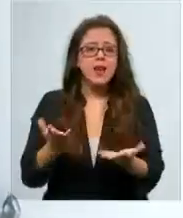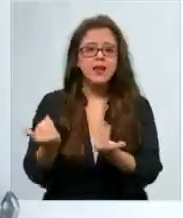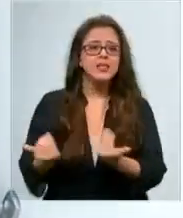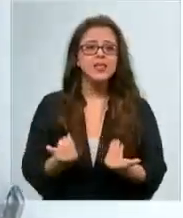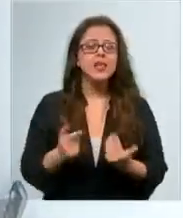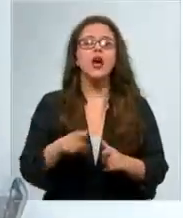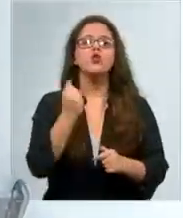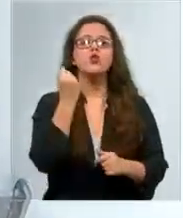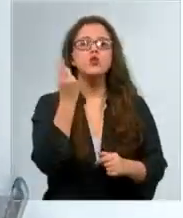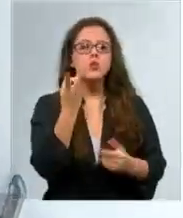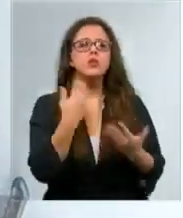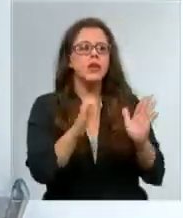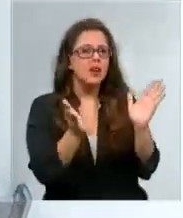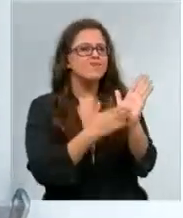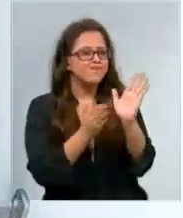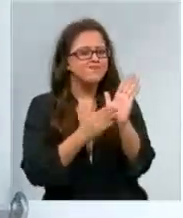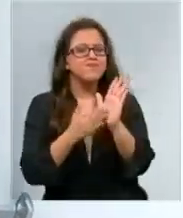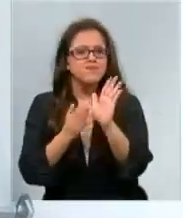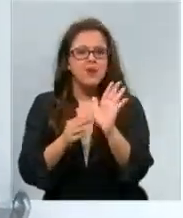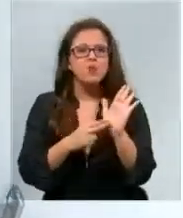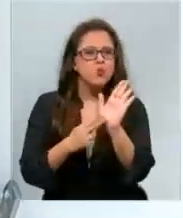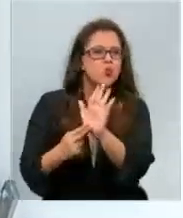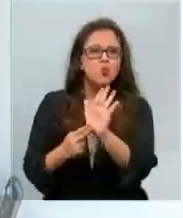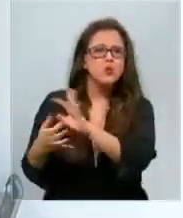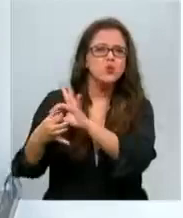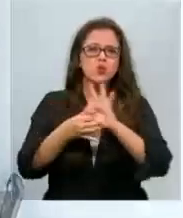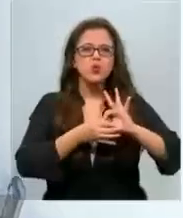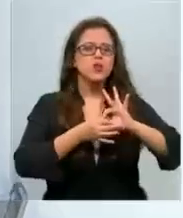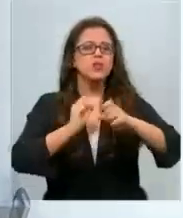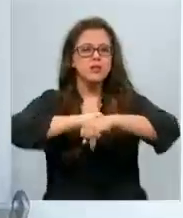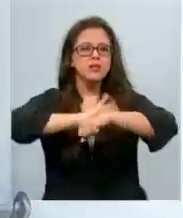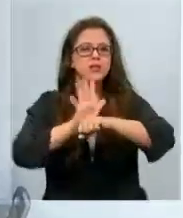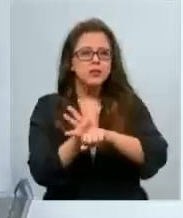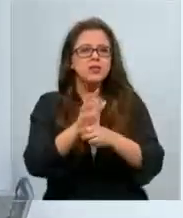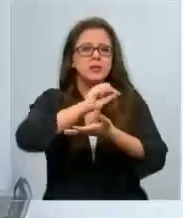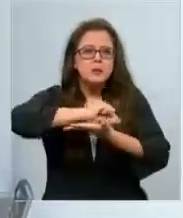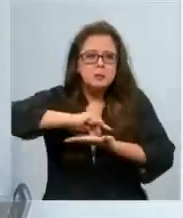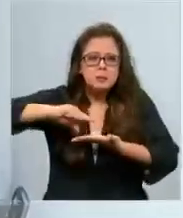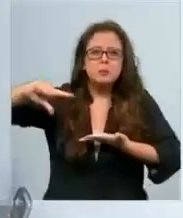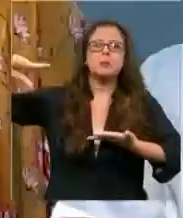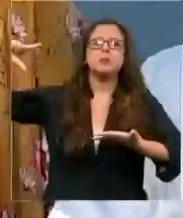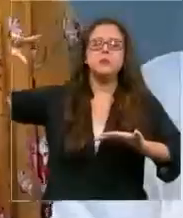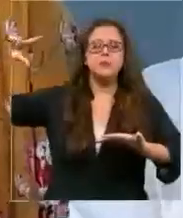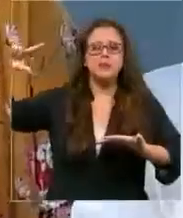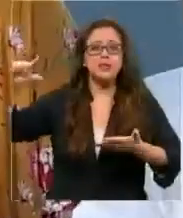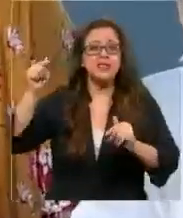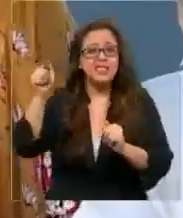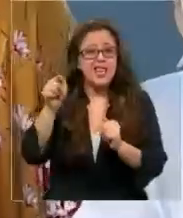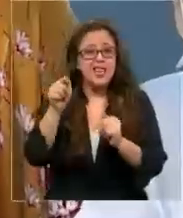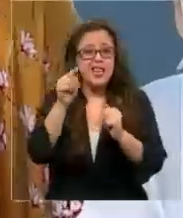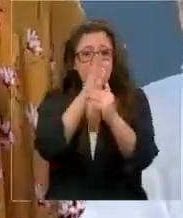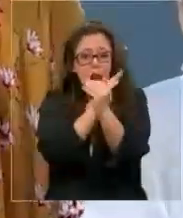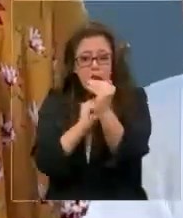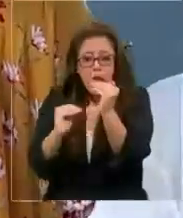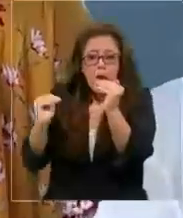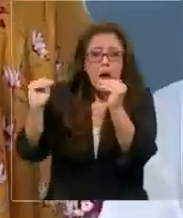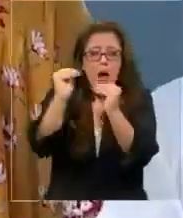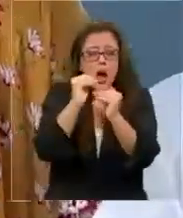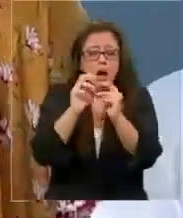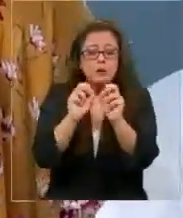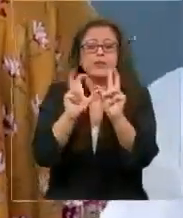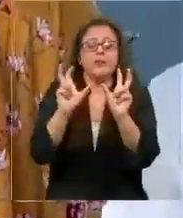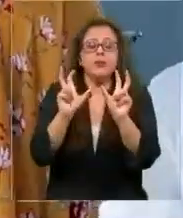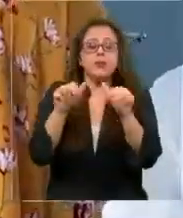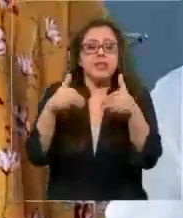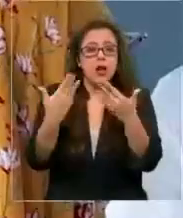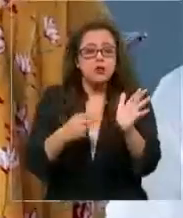Los números son elocuentes y nos muestran cómo la pandemia avanza nuevamente sin piedad, alcanzando niveles alarmantes que